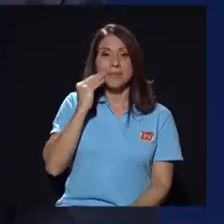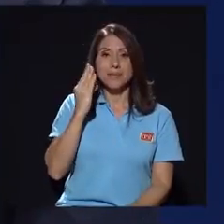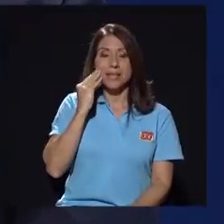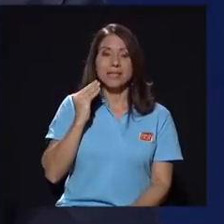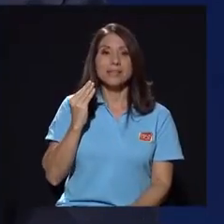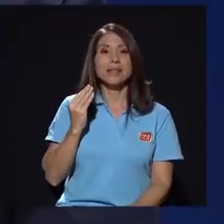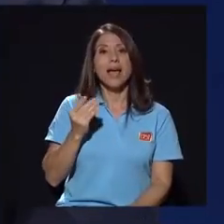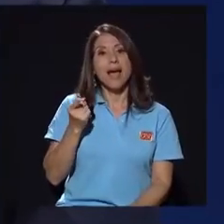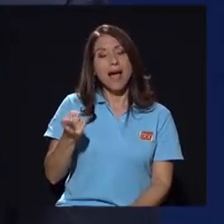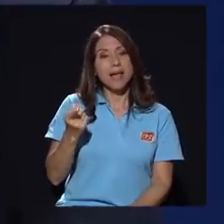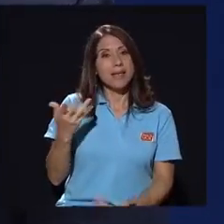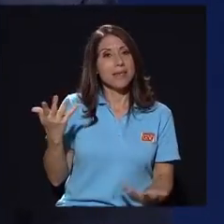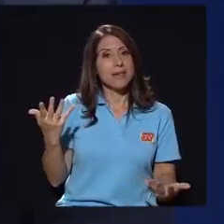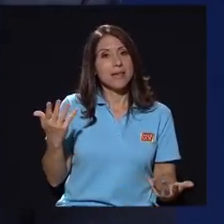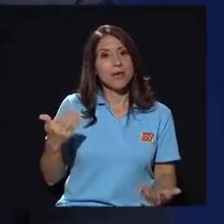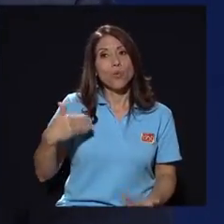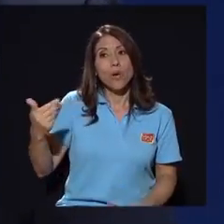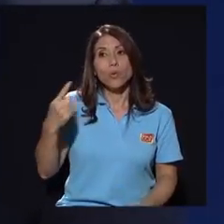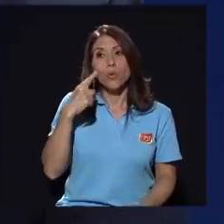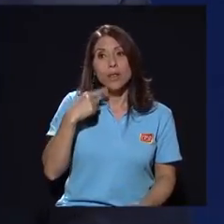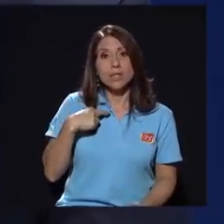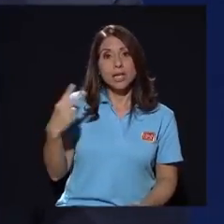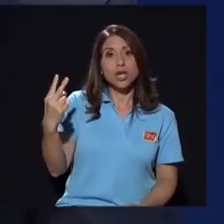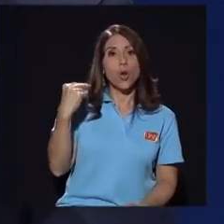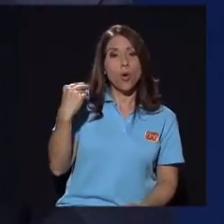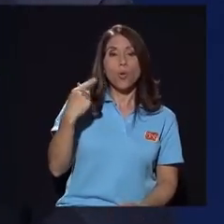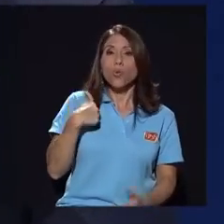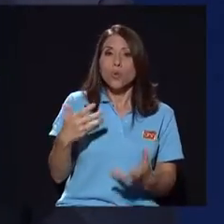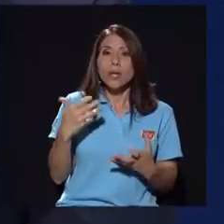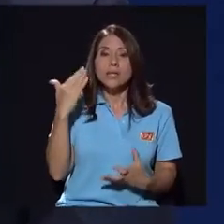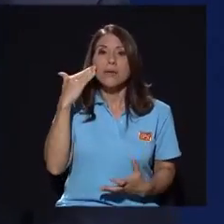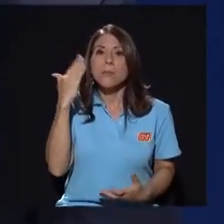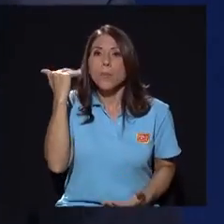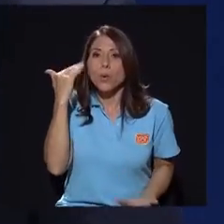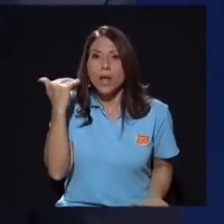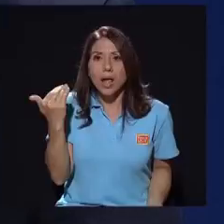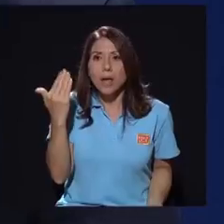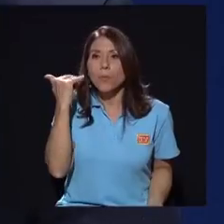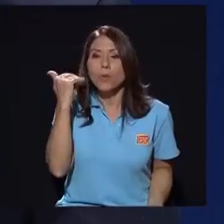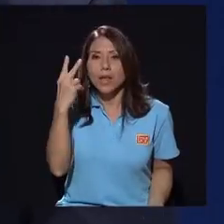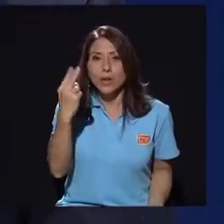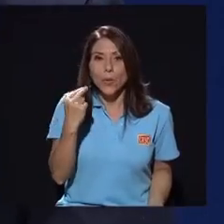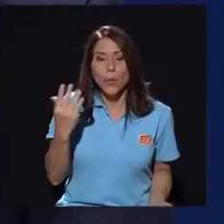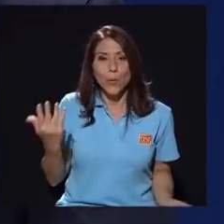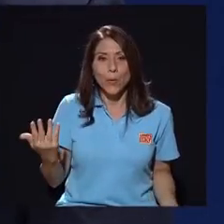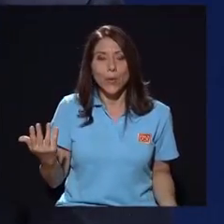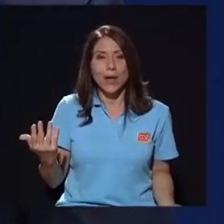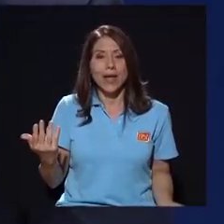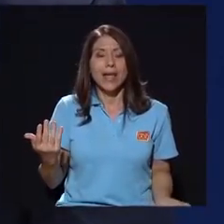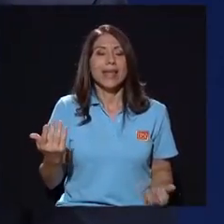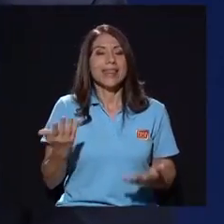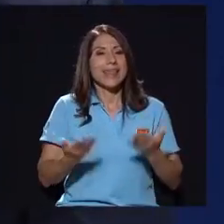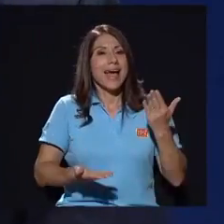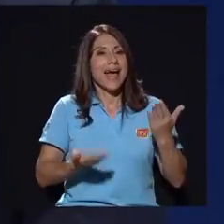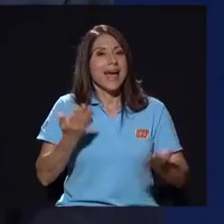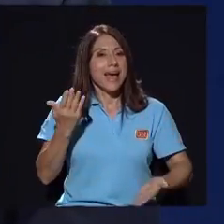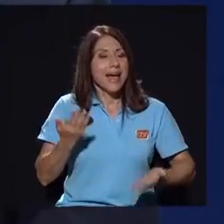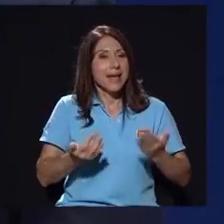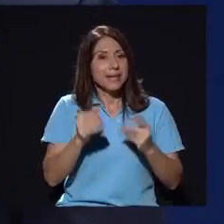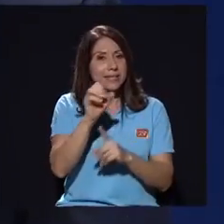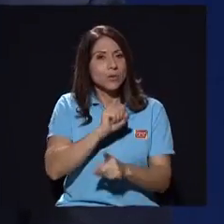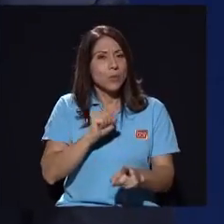es ahí donde a uno y cada vez que a uno le dicen que no entonces uno quiere saber por qué por qué ese no verdad y tal vez